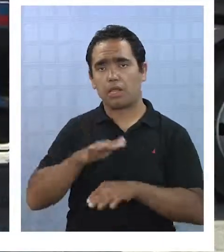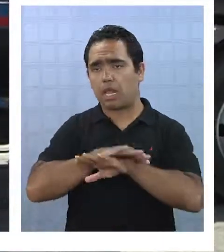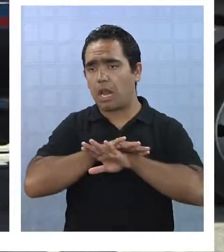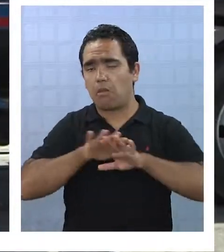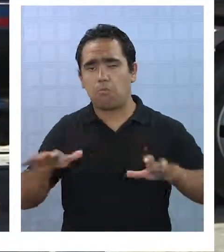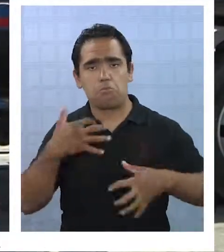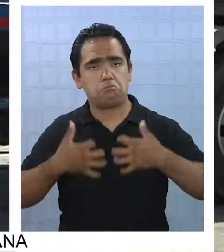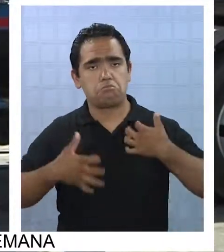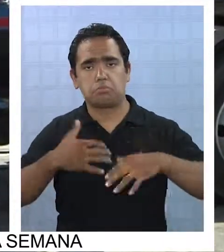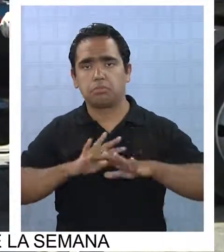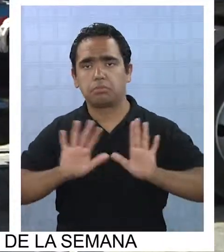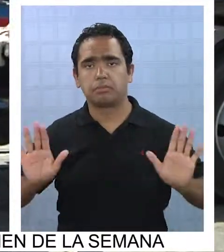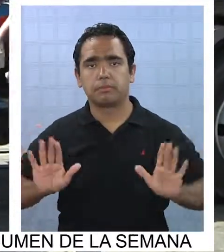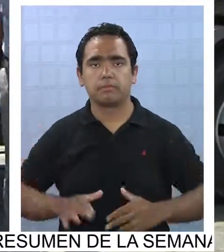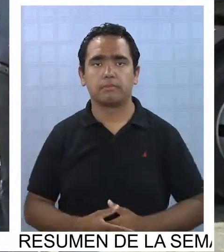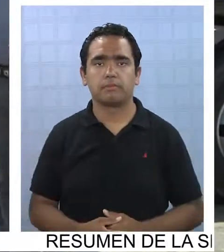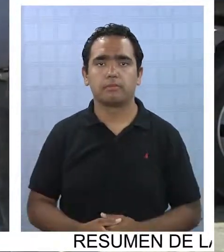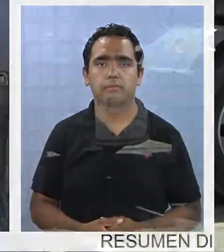comunidad.